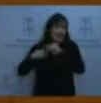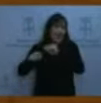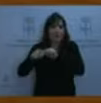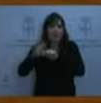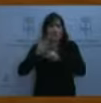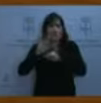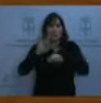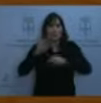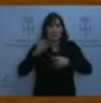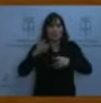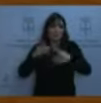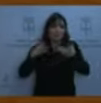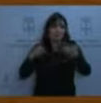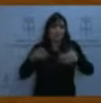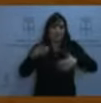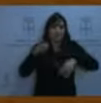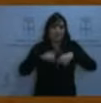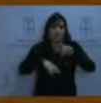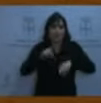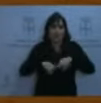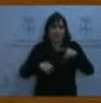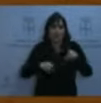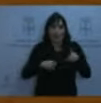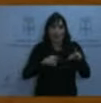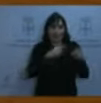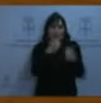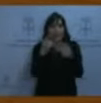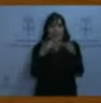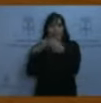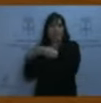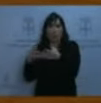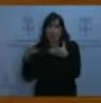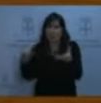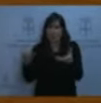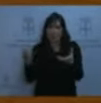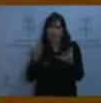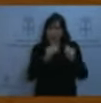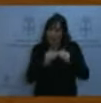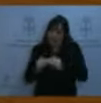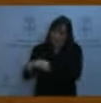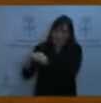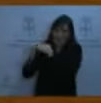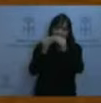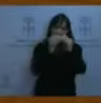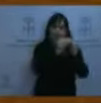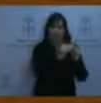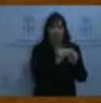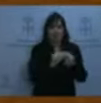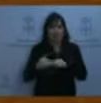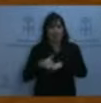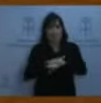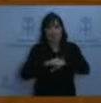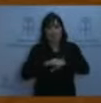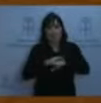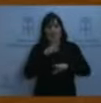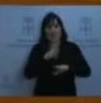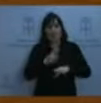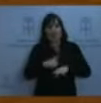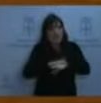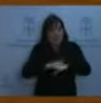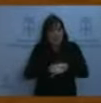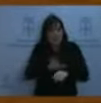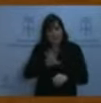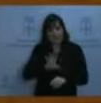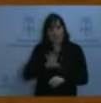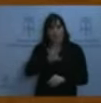de creencias, tiene que haber una igualdad radical. Ese es el fundamento de una nación política ilustrada y moderna. Y,